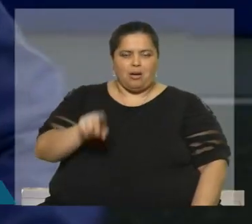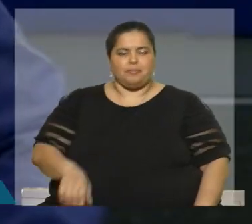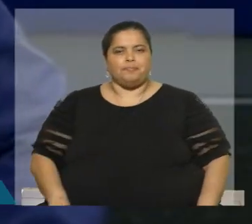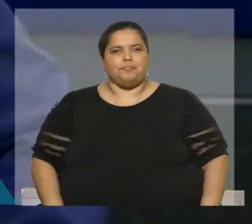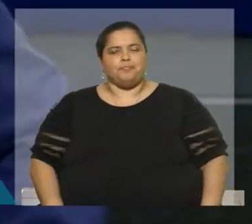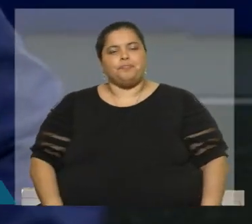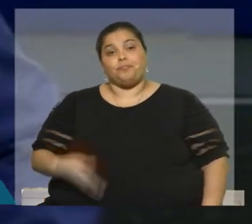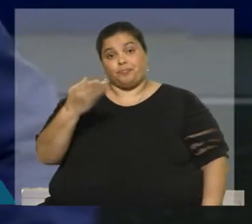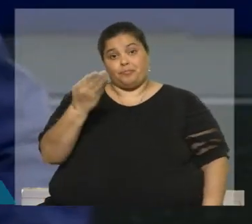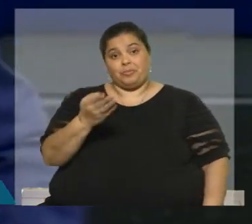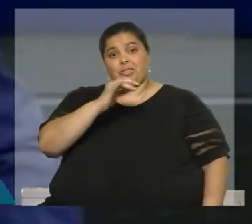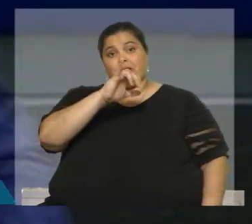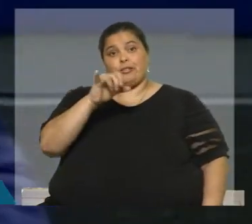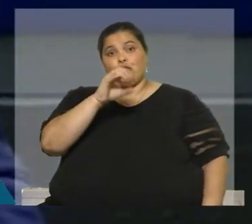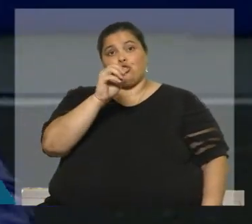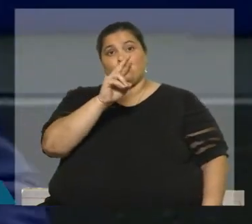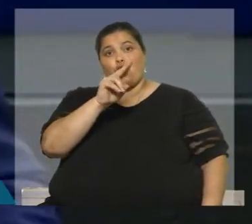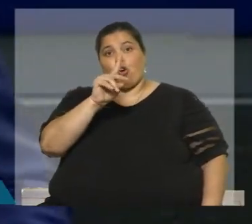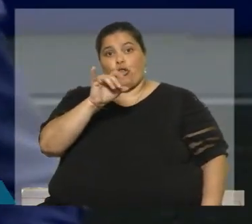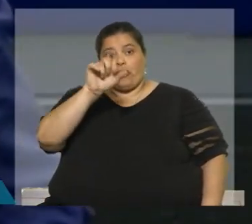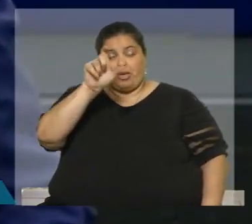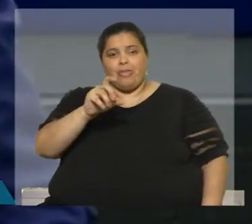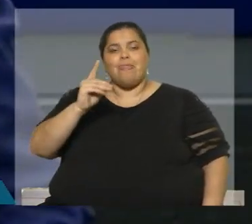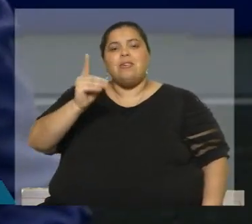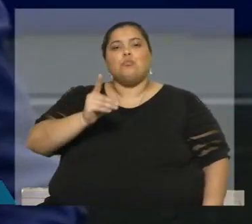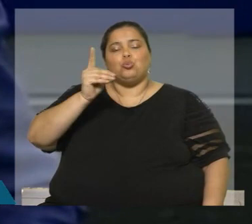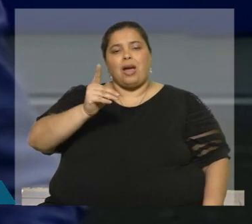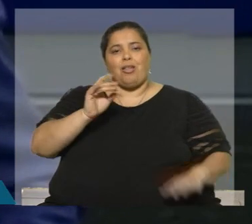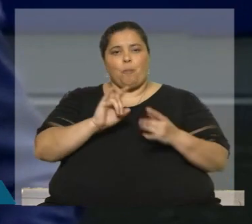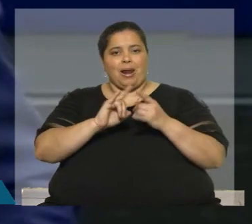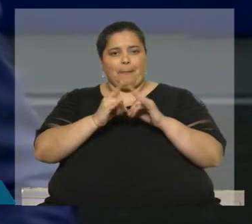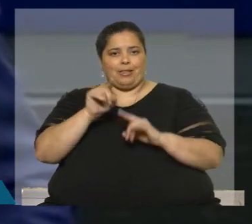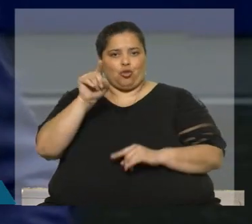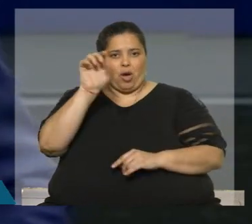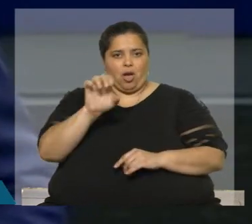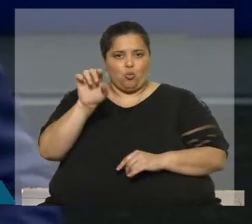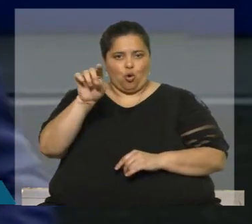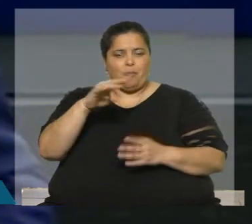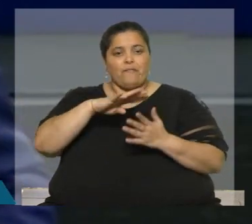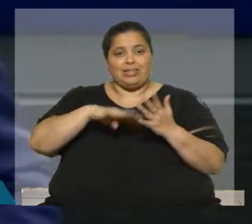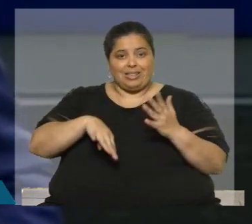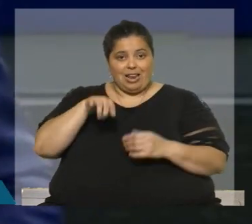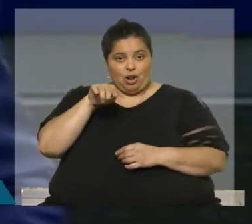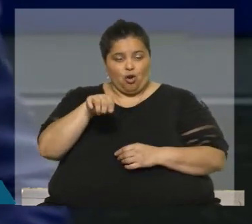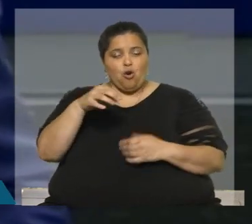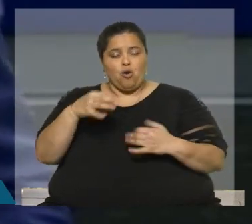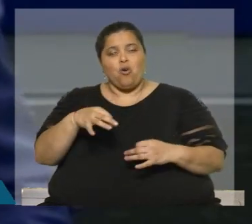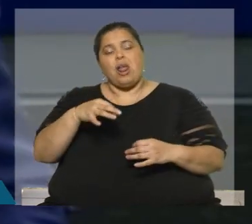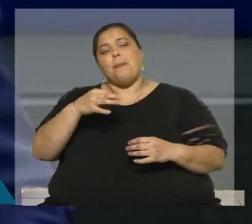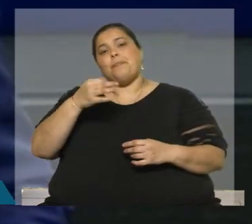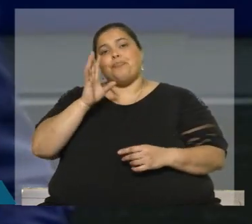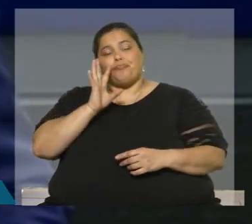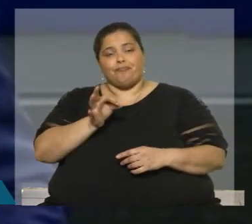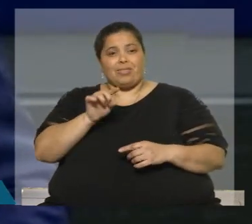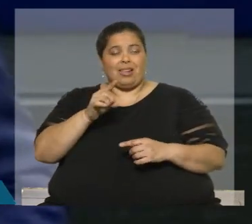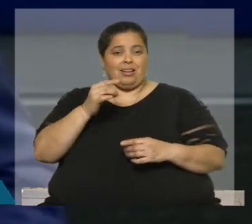Jordi Cañas Pérez es diputado del Parlamento Europeo. Oriundo de Barcelona, es licenciado en Geografía e Historia por la Universidad de